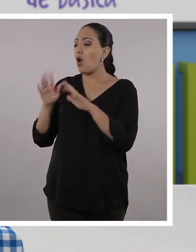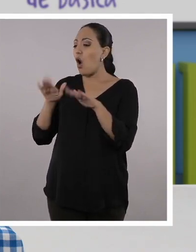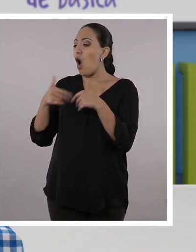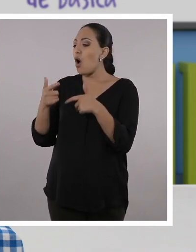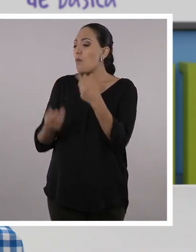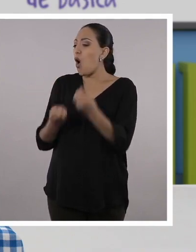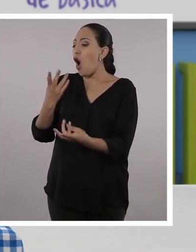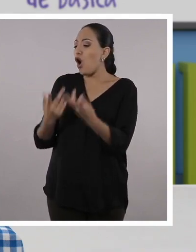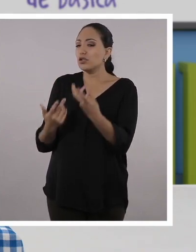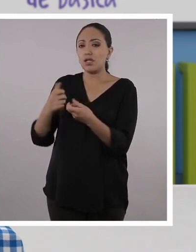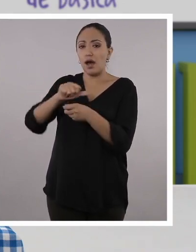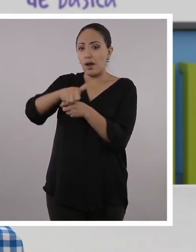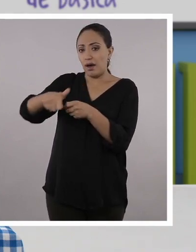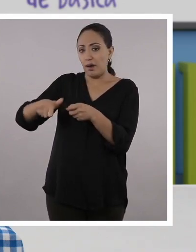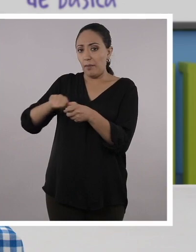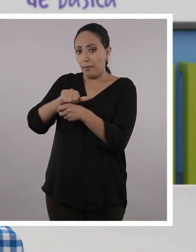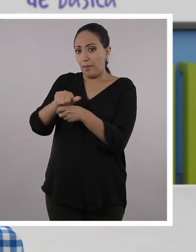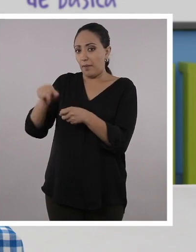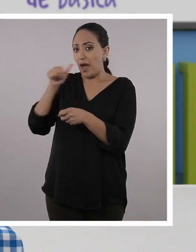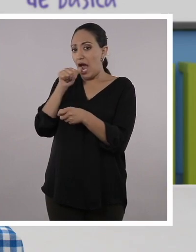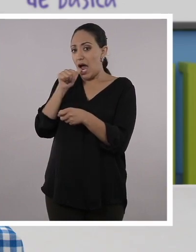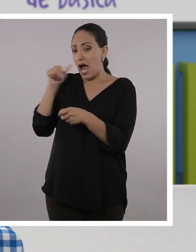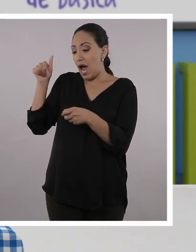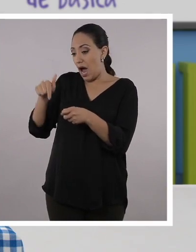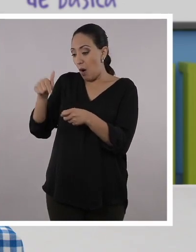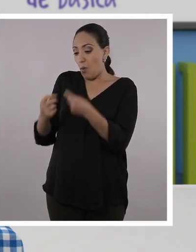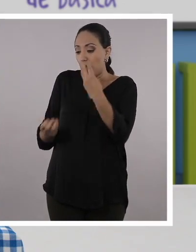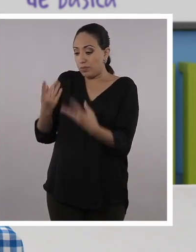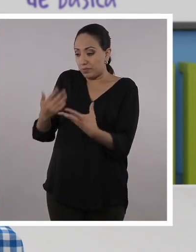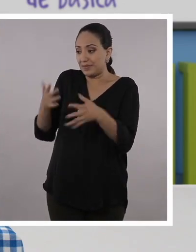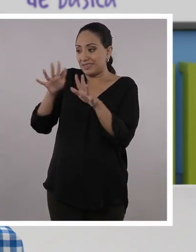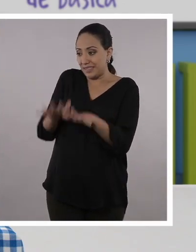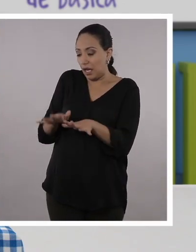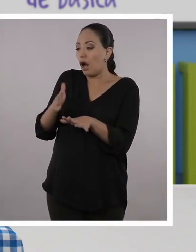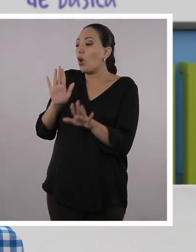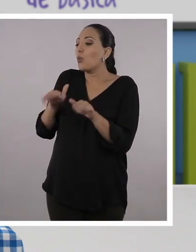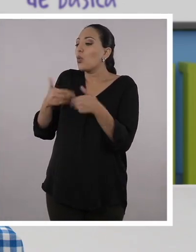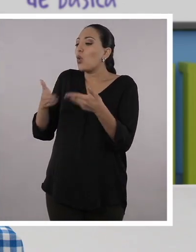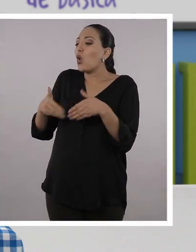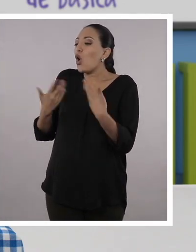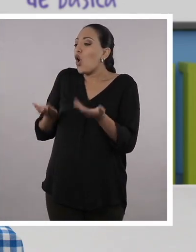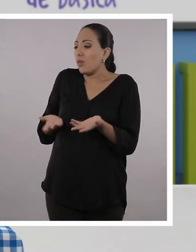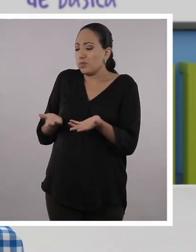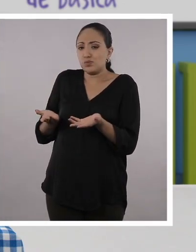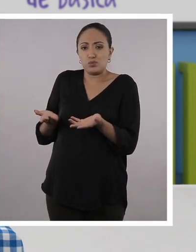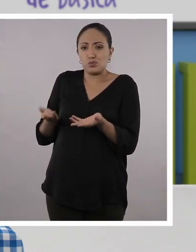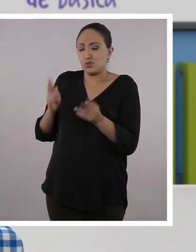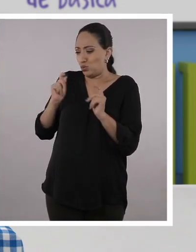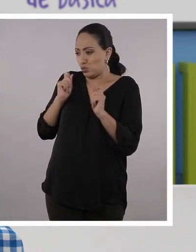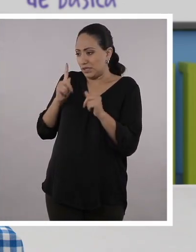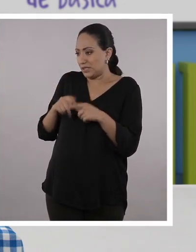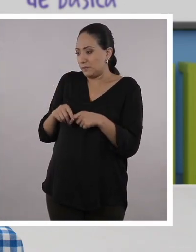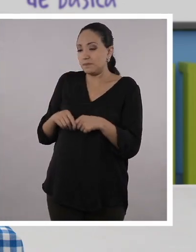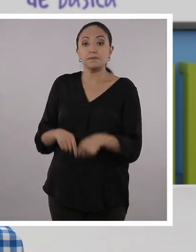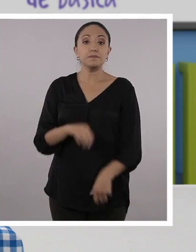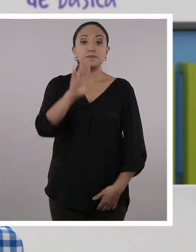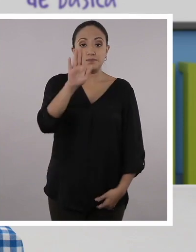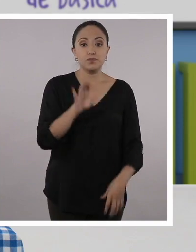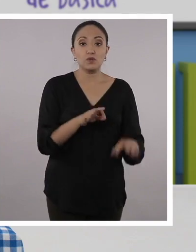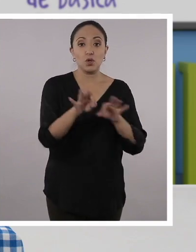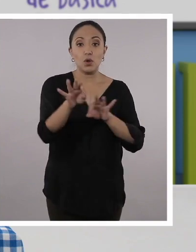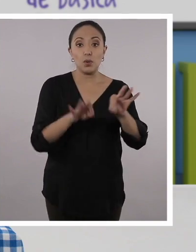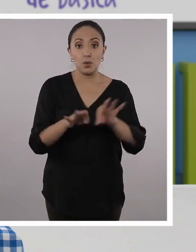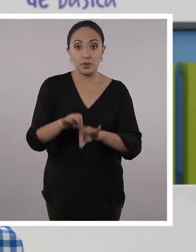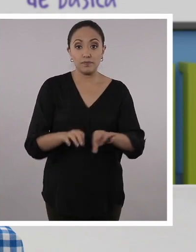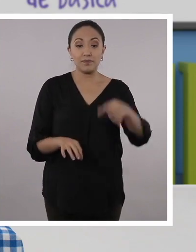¿Cómo se cocinan las papas? Sé que están en el agua, sé que están con el refrito, sé que están en la olla, pero ¿cómo se cocinan las papas? Bueno, Santi,